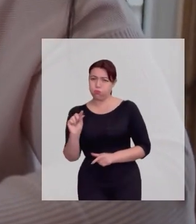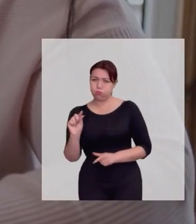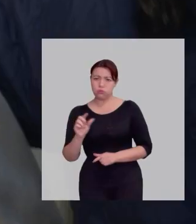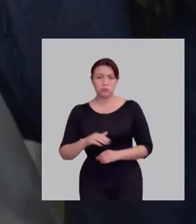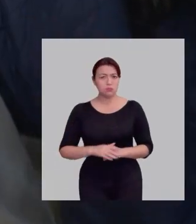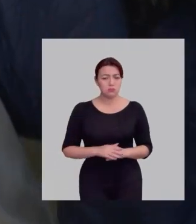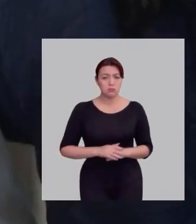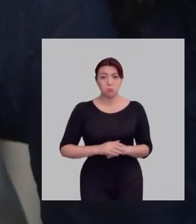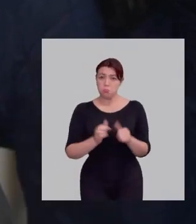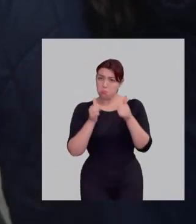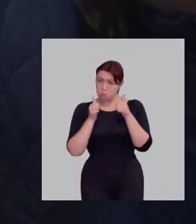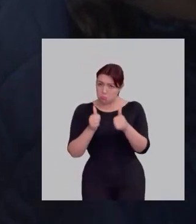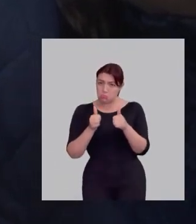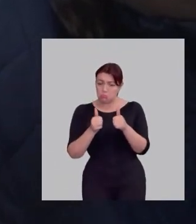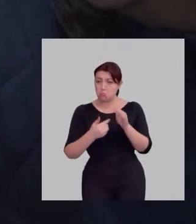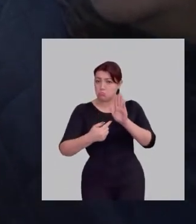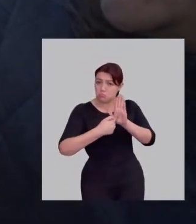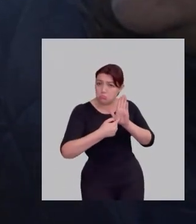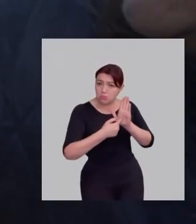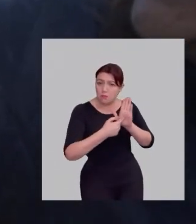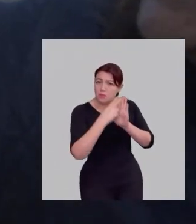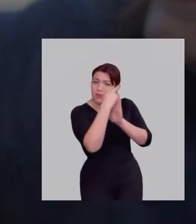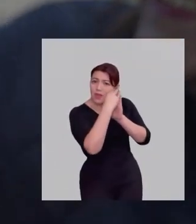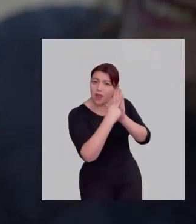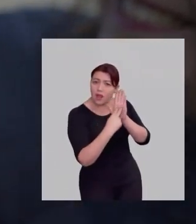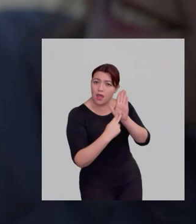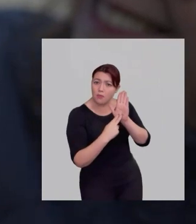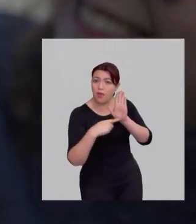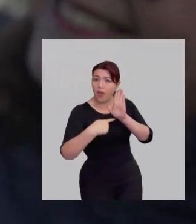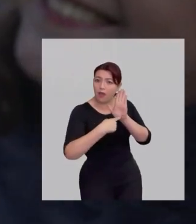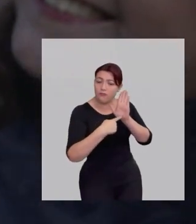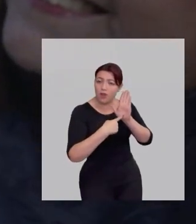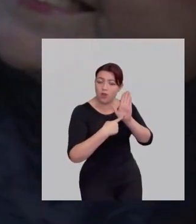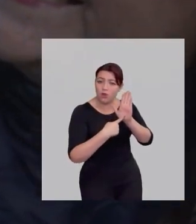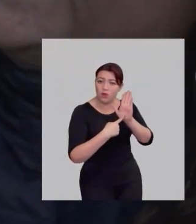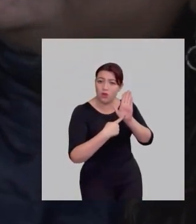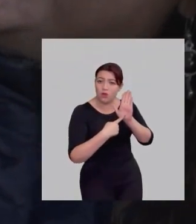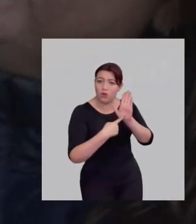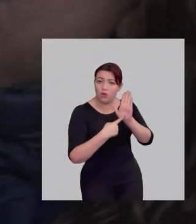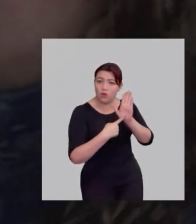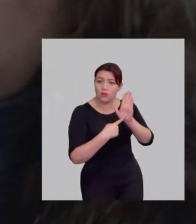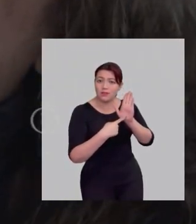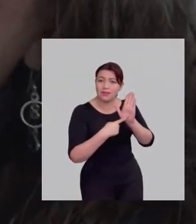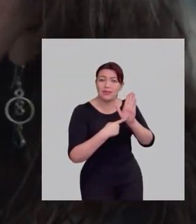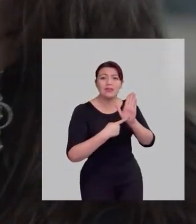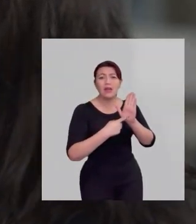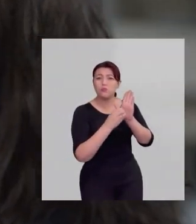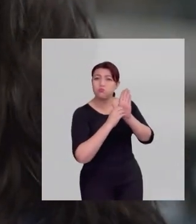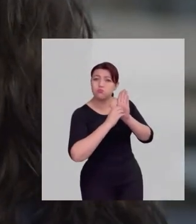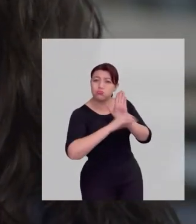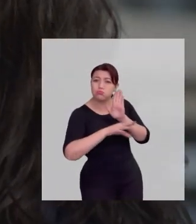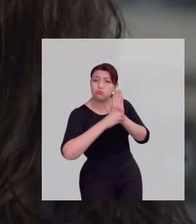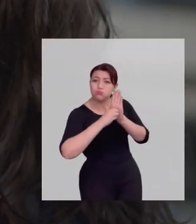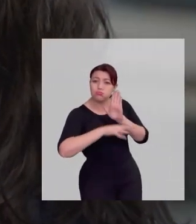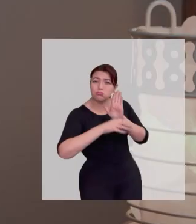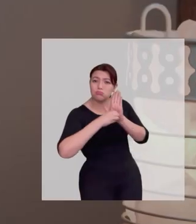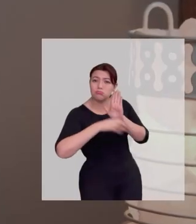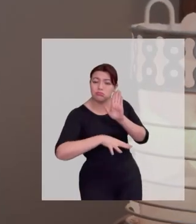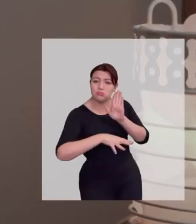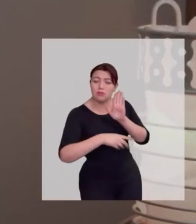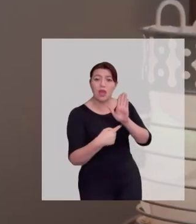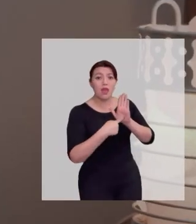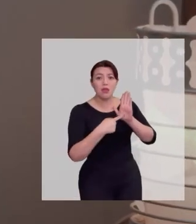víctimas. Puede ser muy bueno lo que está diciendo, pero si leemos un poco más abajo, están las excepciones.